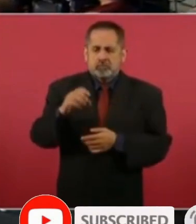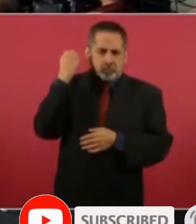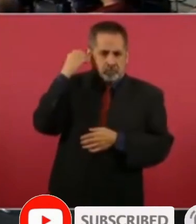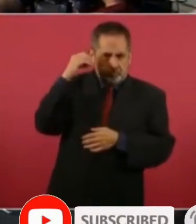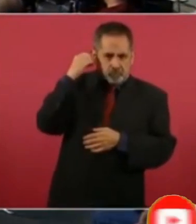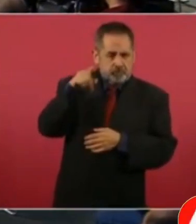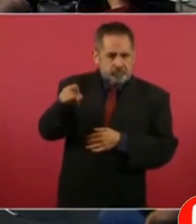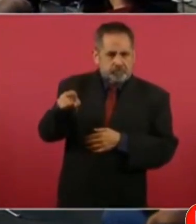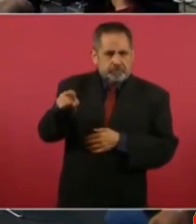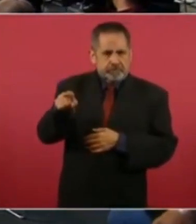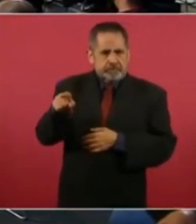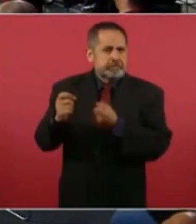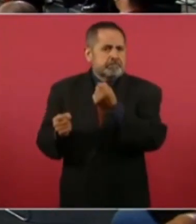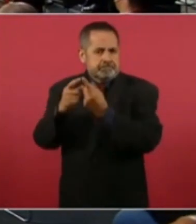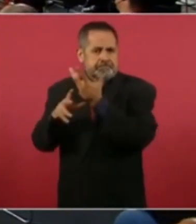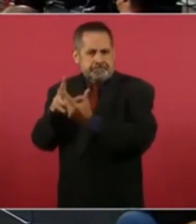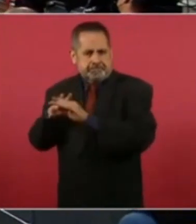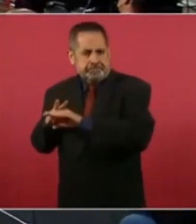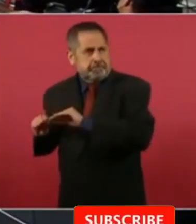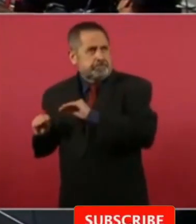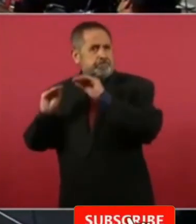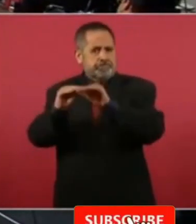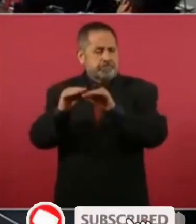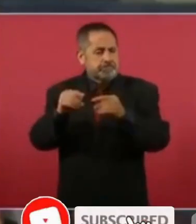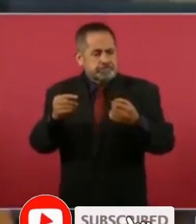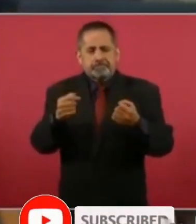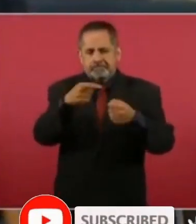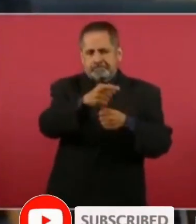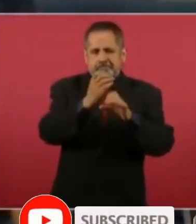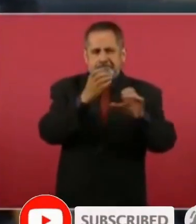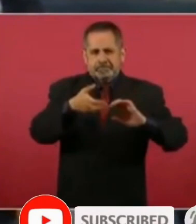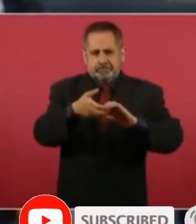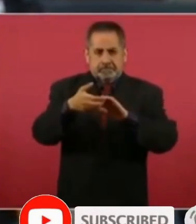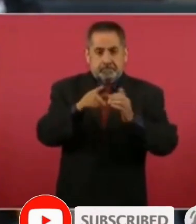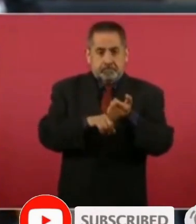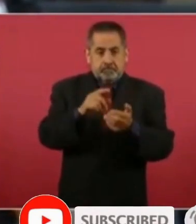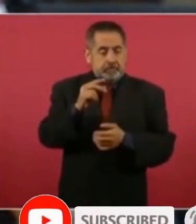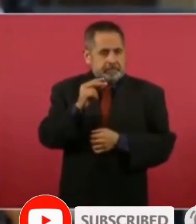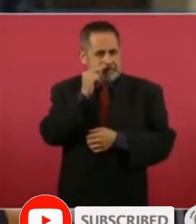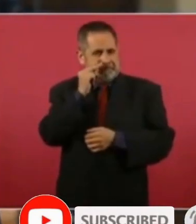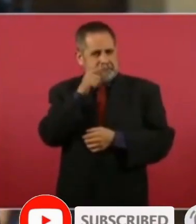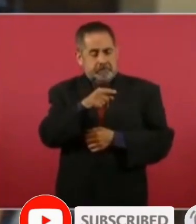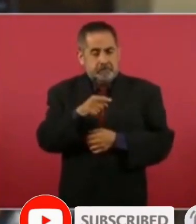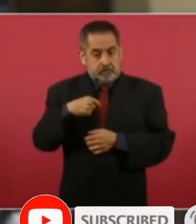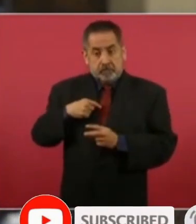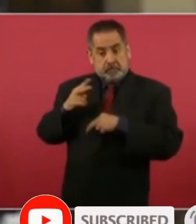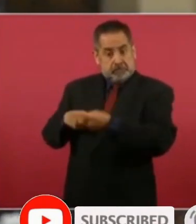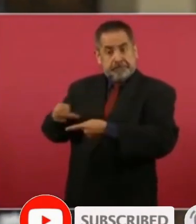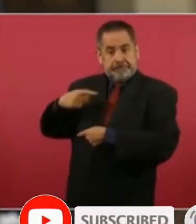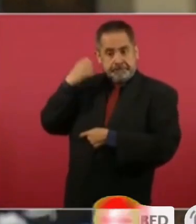Oaxaca, de donde salieron algunos de los migrantes que fueron encontrados en el trailer de San Antonio. Y allá fui.